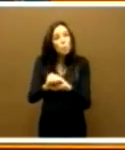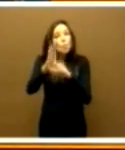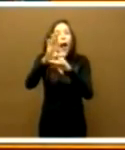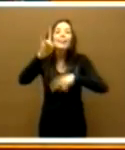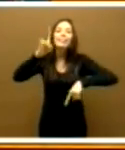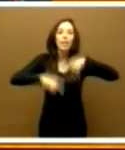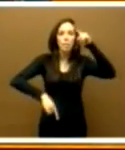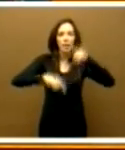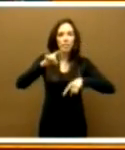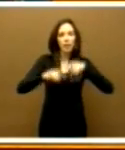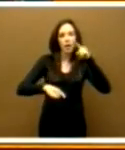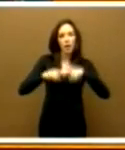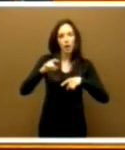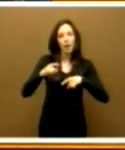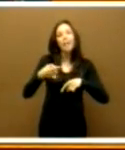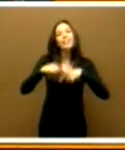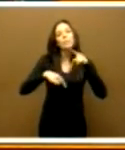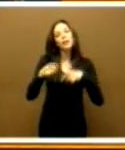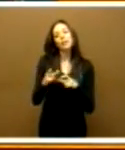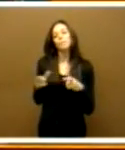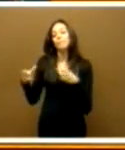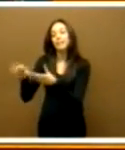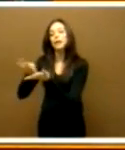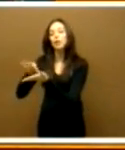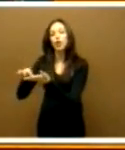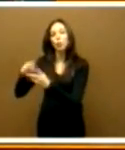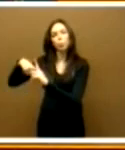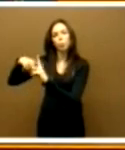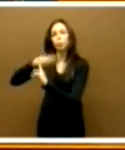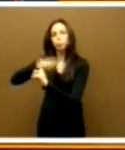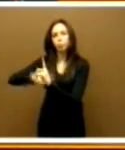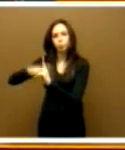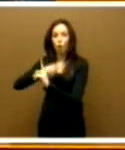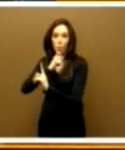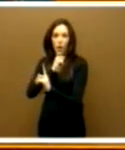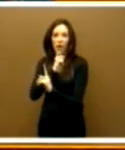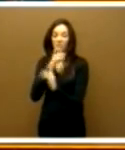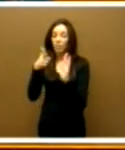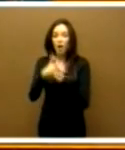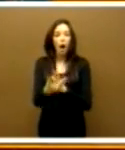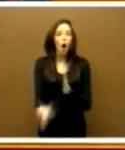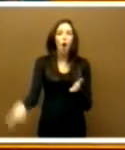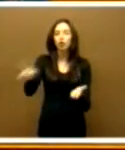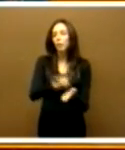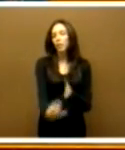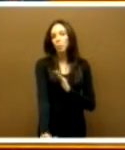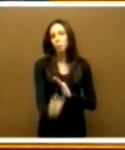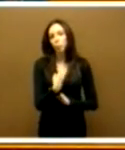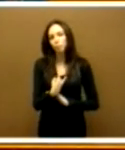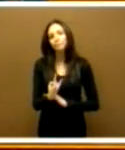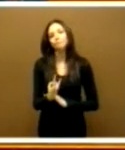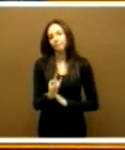de la profesionalización del servicio. Por lo tanto, otro engaño, es un auténtico engaño,